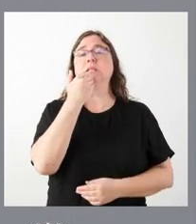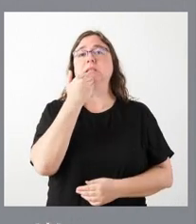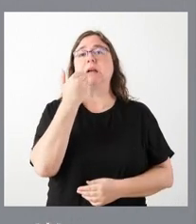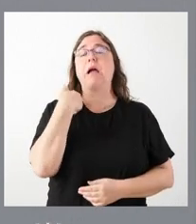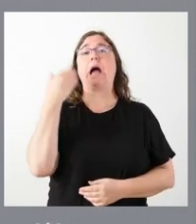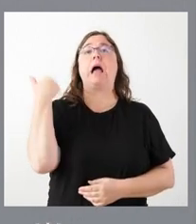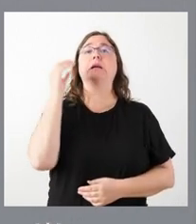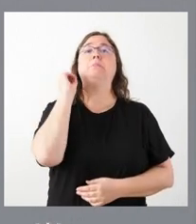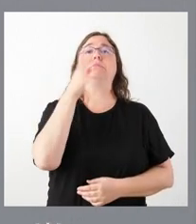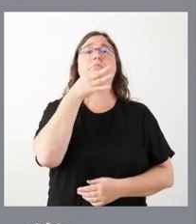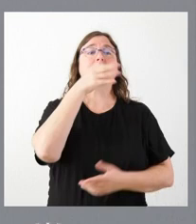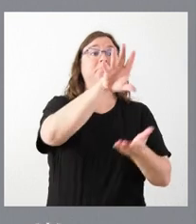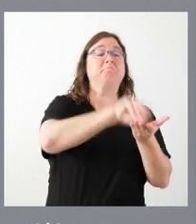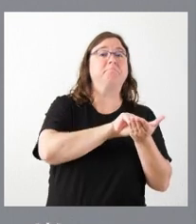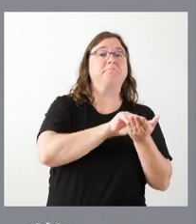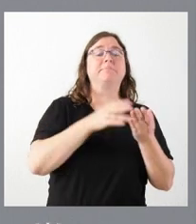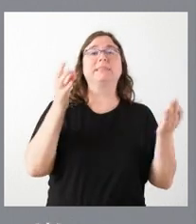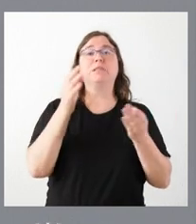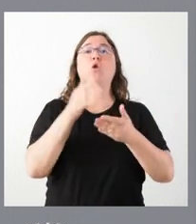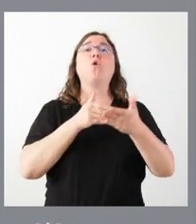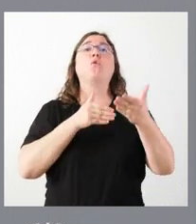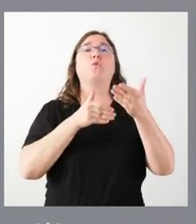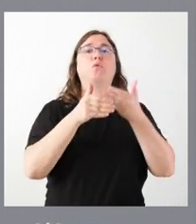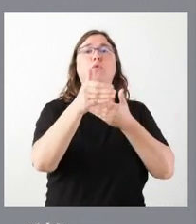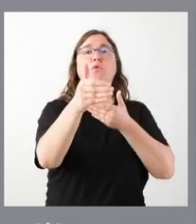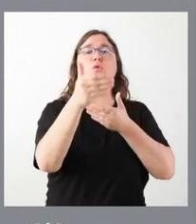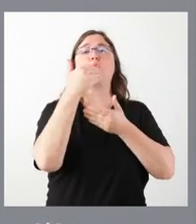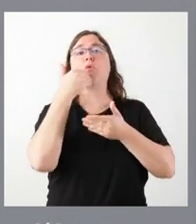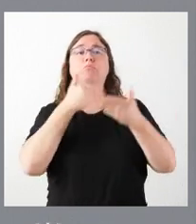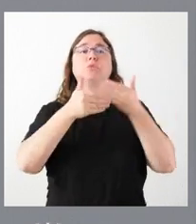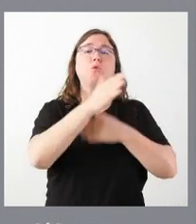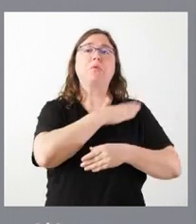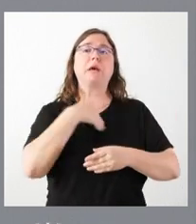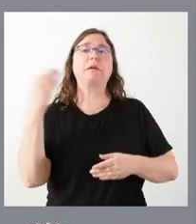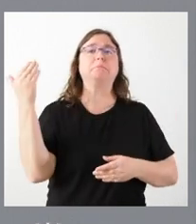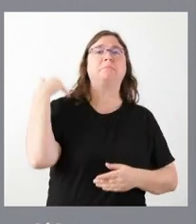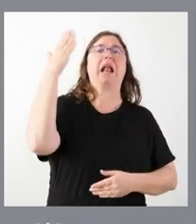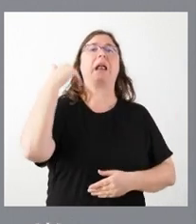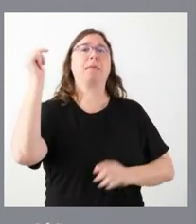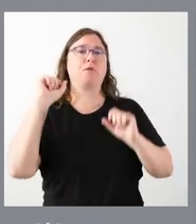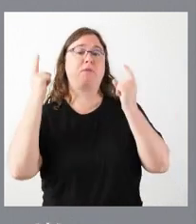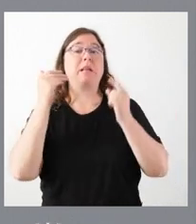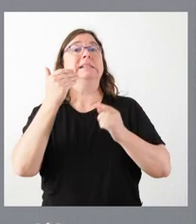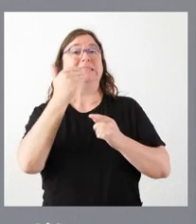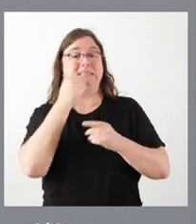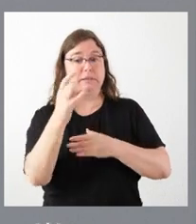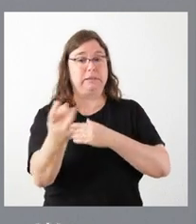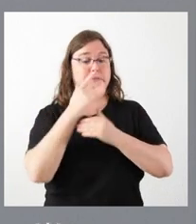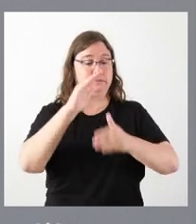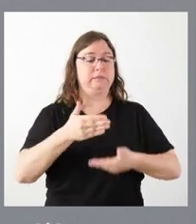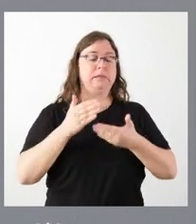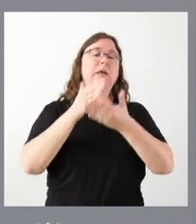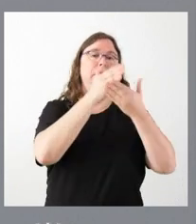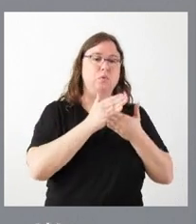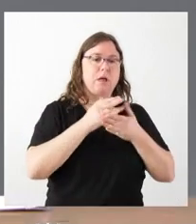y que ustedes recogieron fue básicamente que en el futuro va a presentar un requerimiento. Cuando el requerimiento llegue, se estudiará, se analizará y se